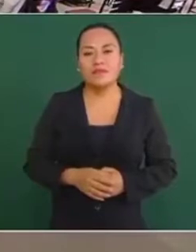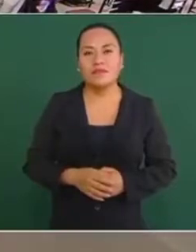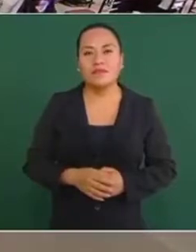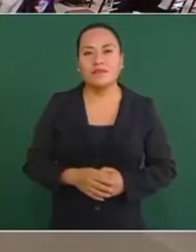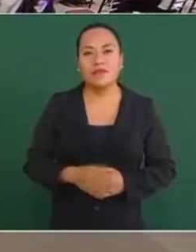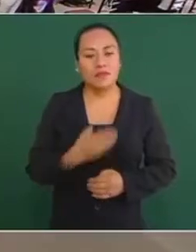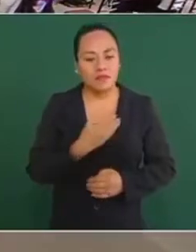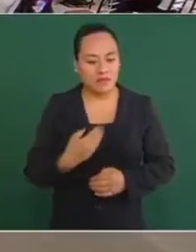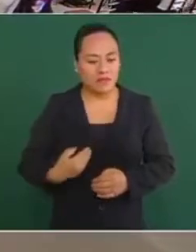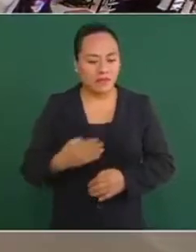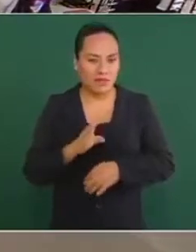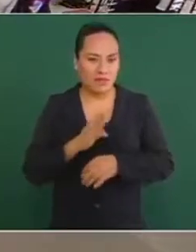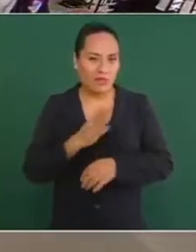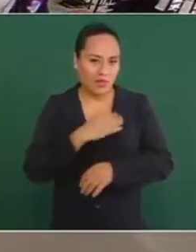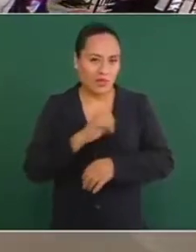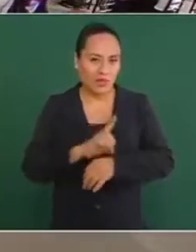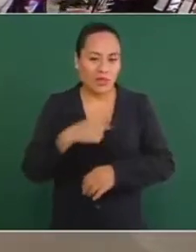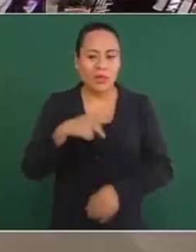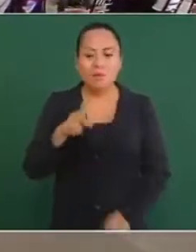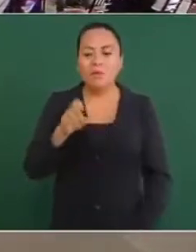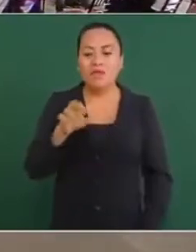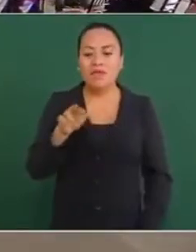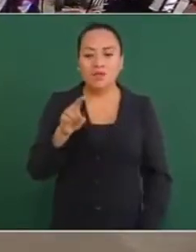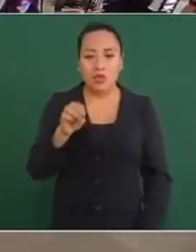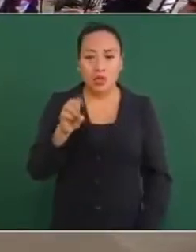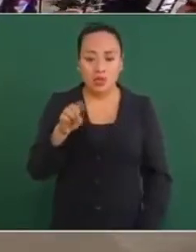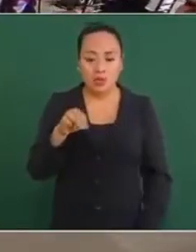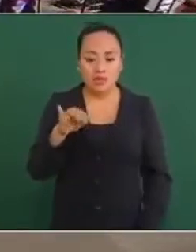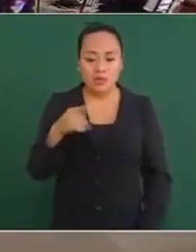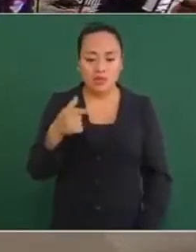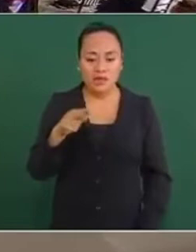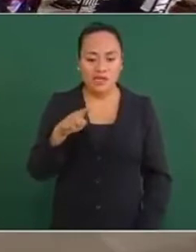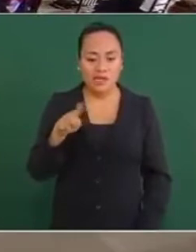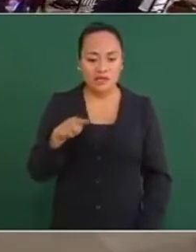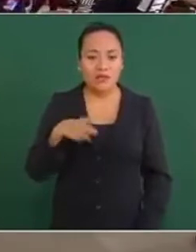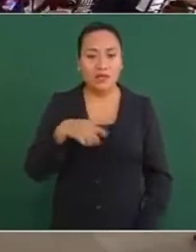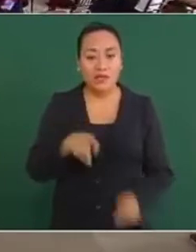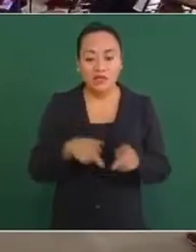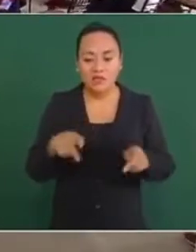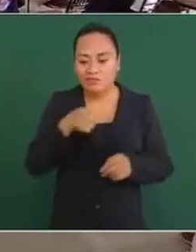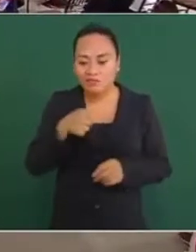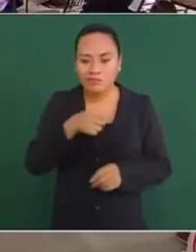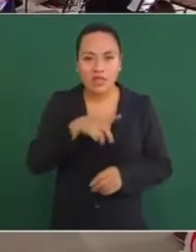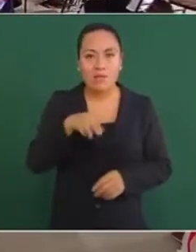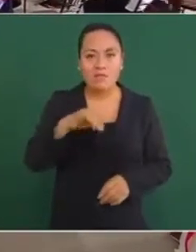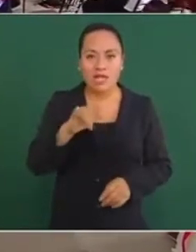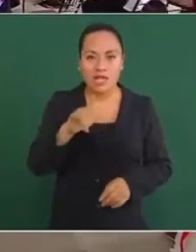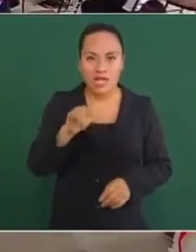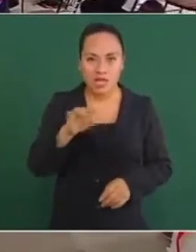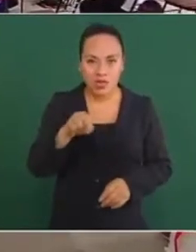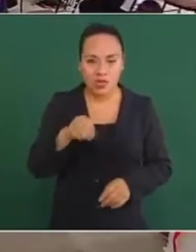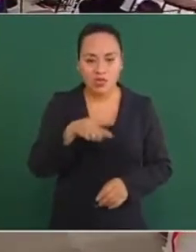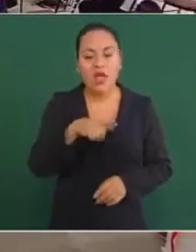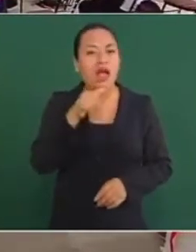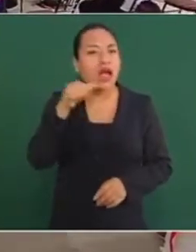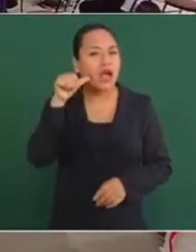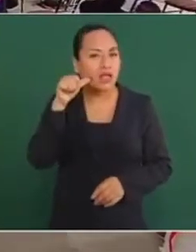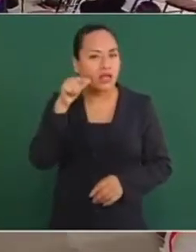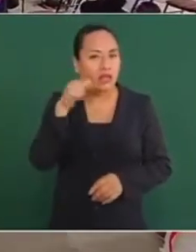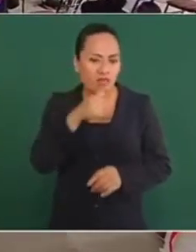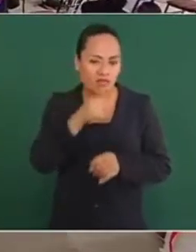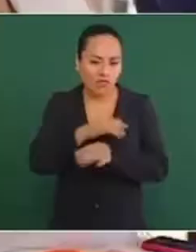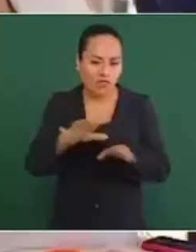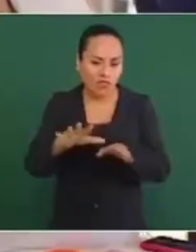Presidente, buenos días. Pedro Domínguez de Milenio. Preguntarle, publicamos ayer una nota sobre